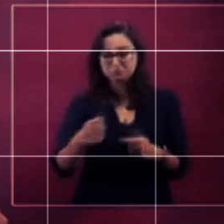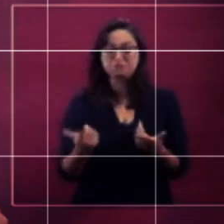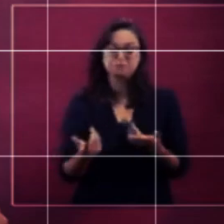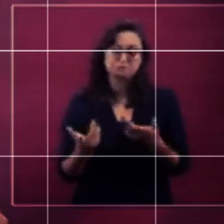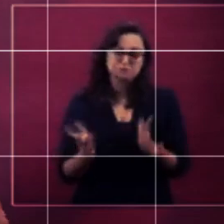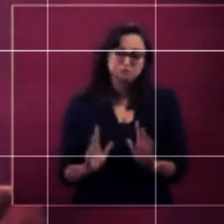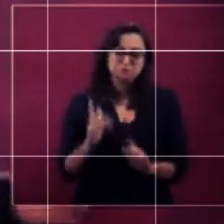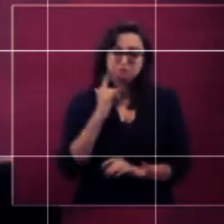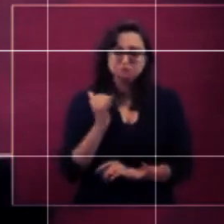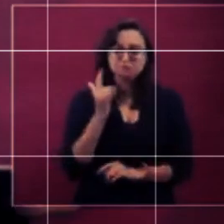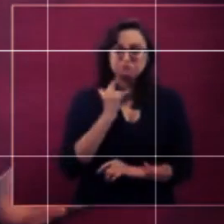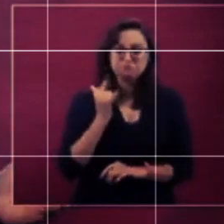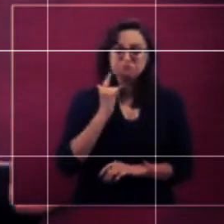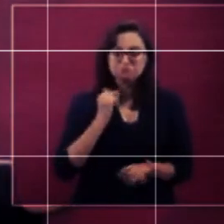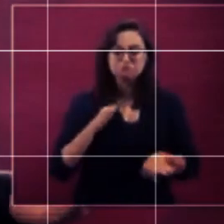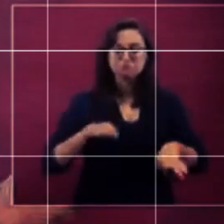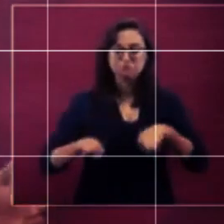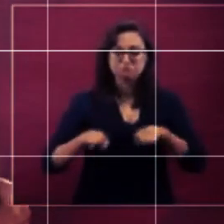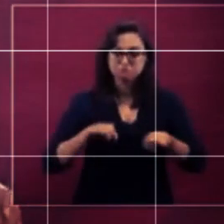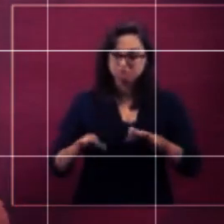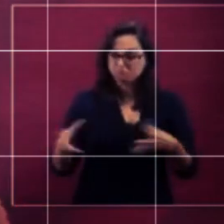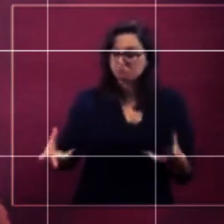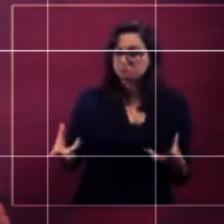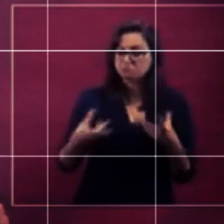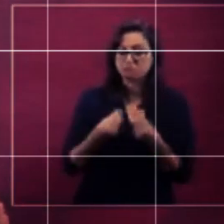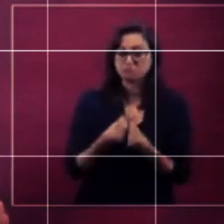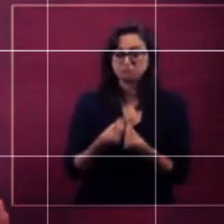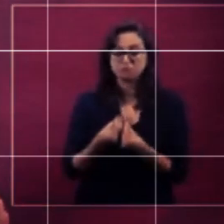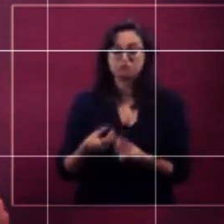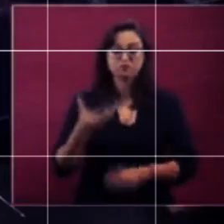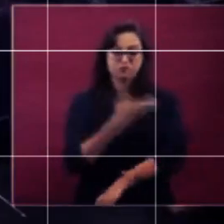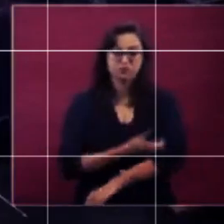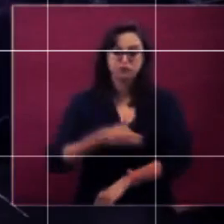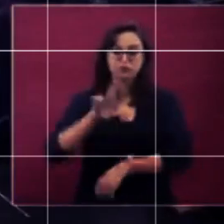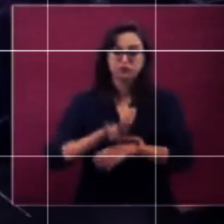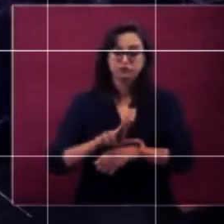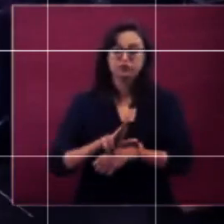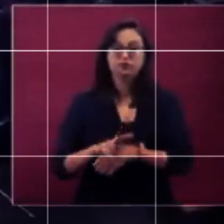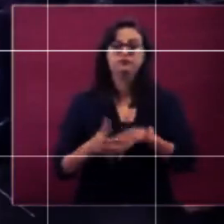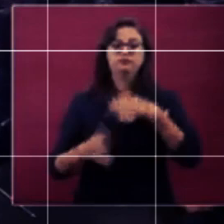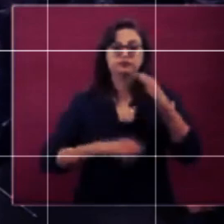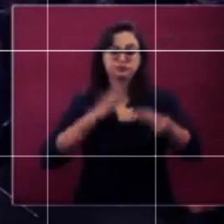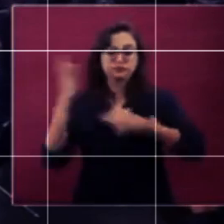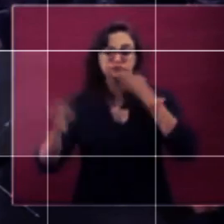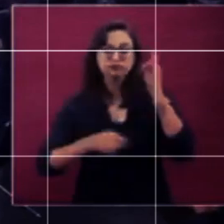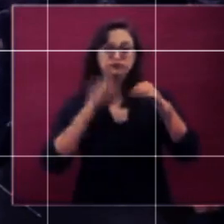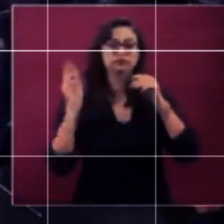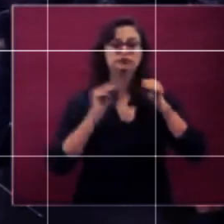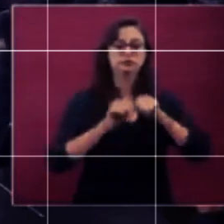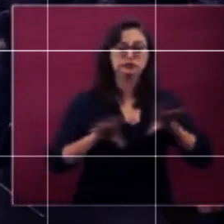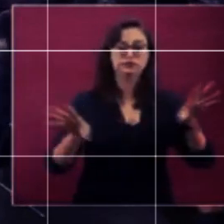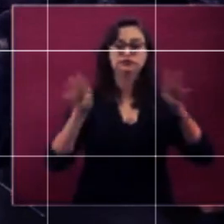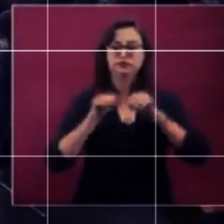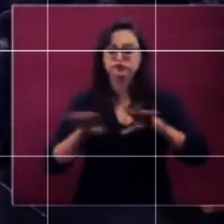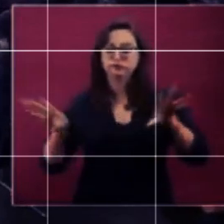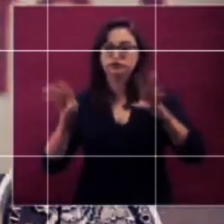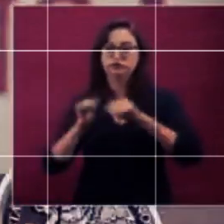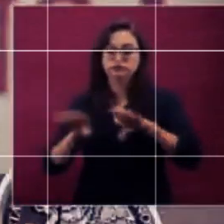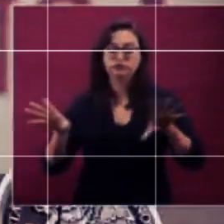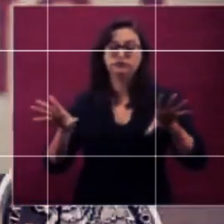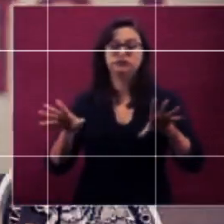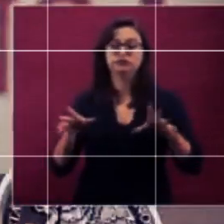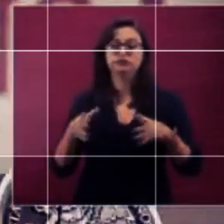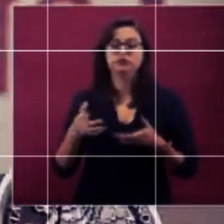sentido, de manera coordinada, conjunta, difundiendo este programa